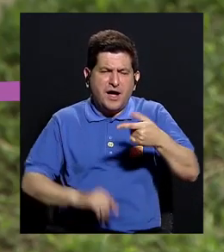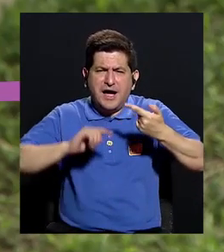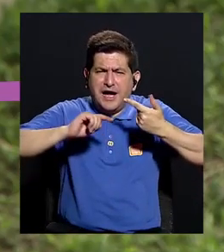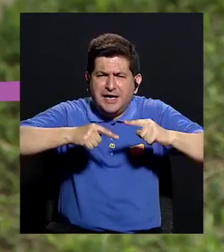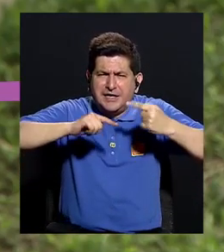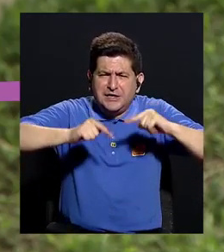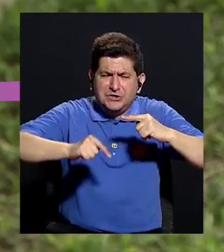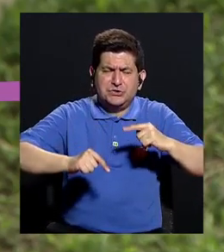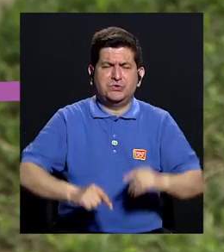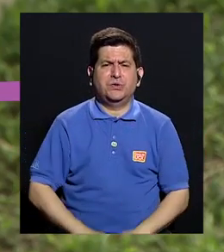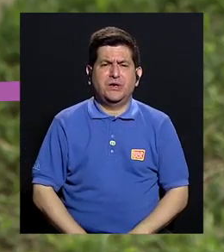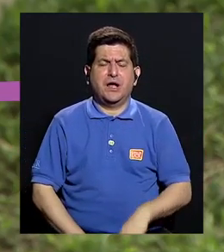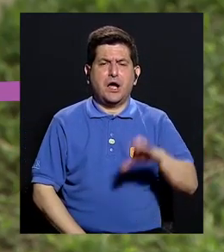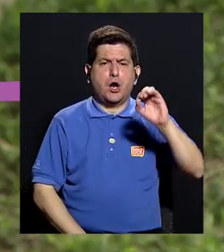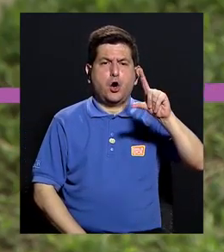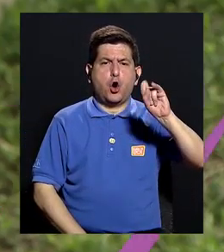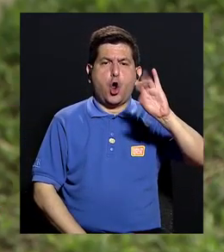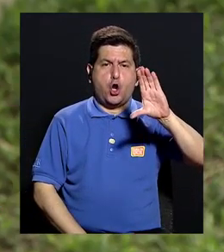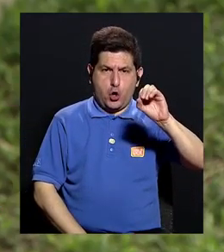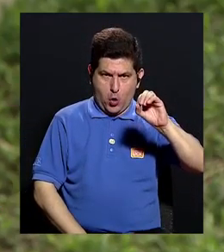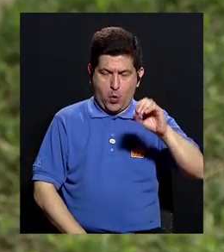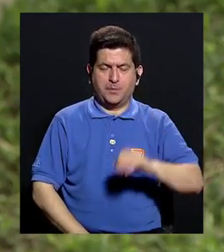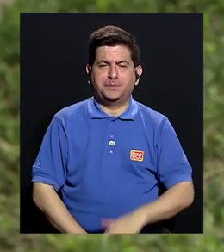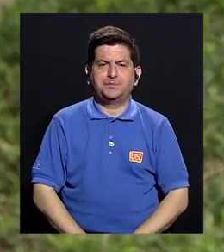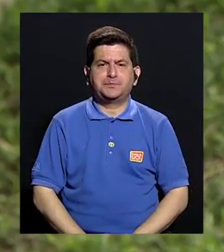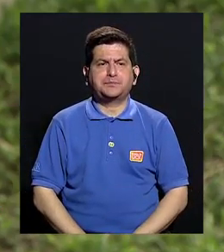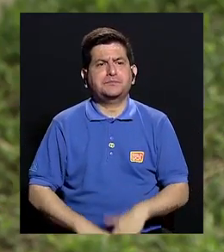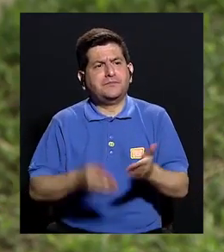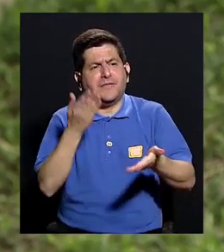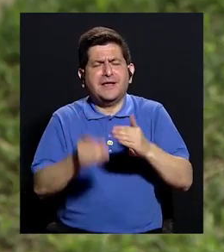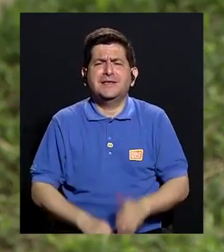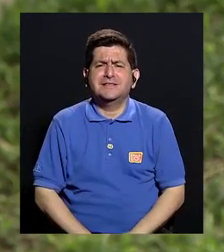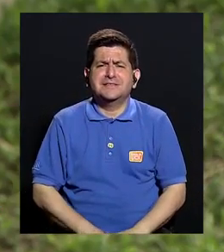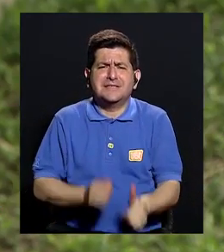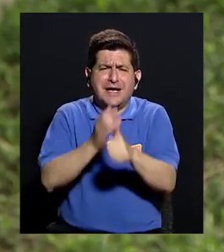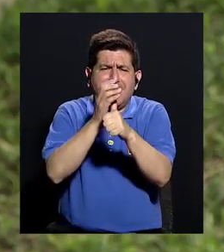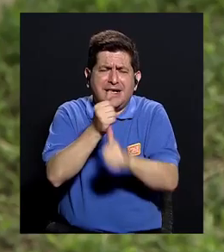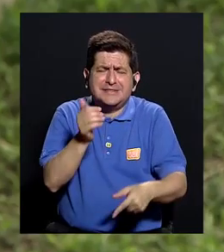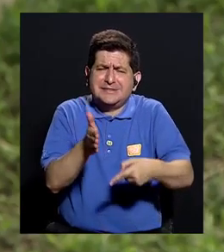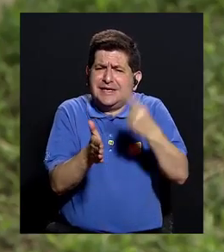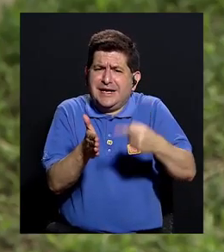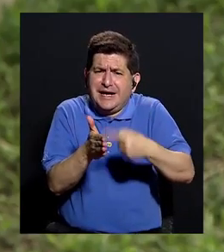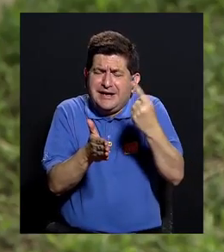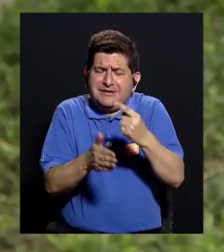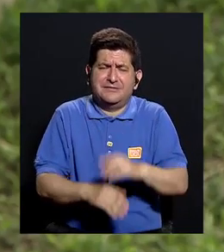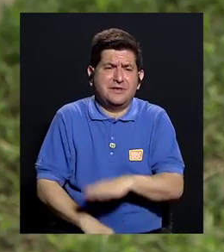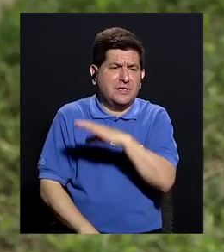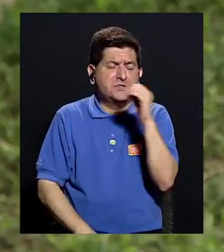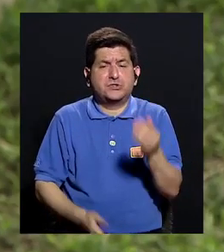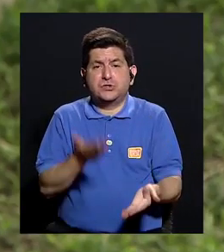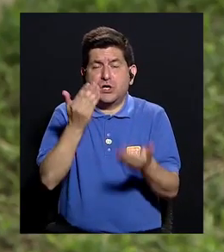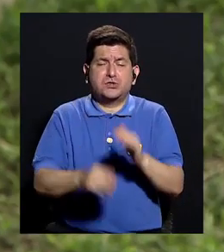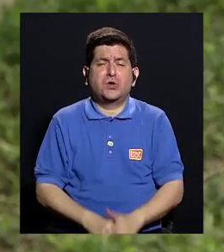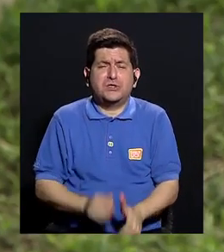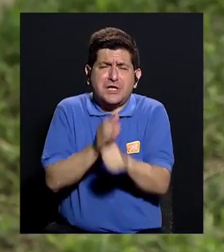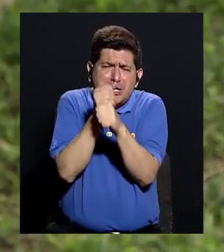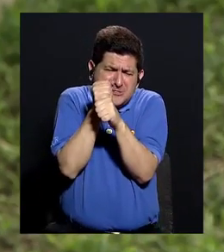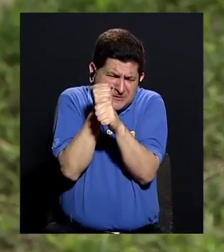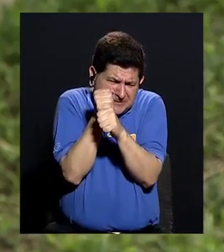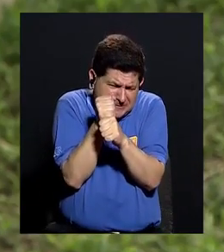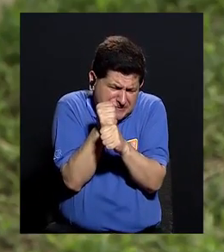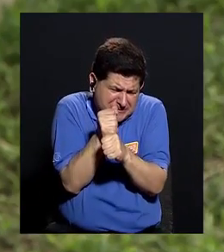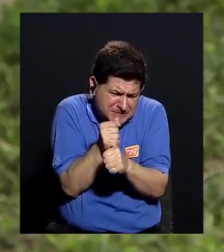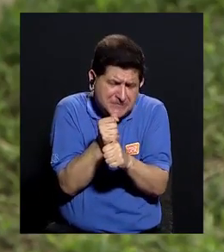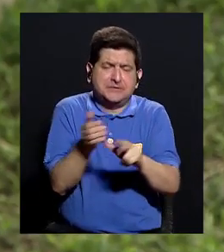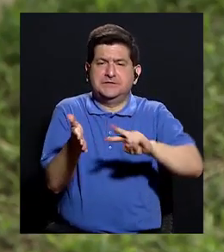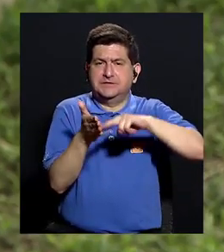dolores cólicos, se podría decir. Puedes tener una diarrea disfrecuente o un estreñimiento